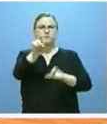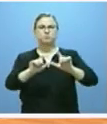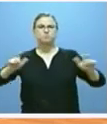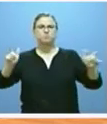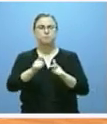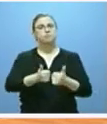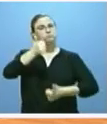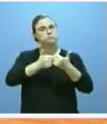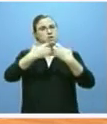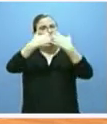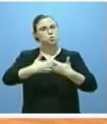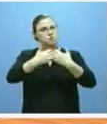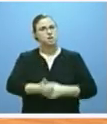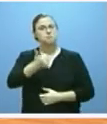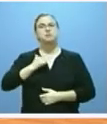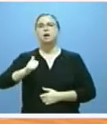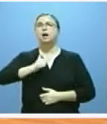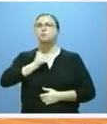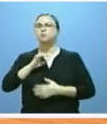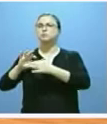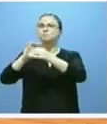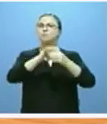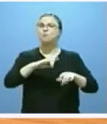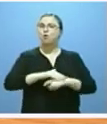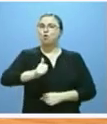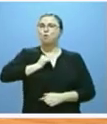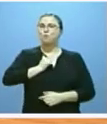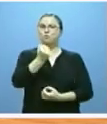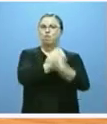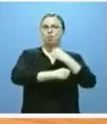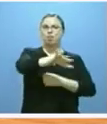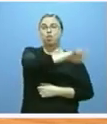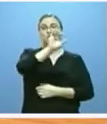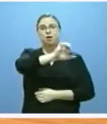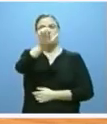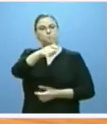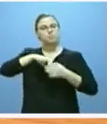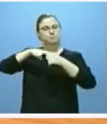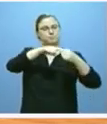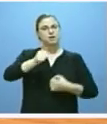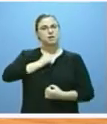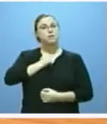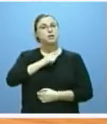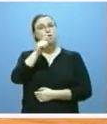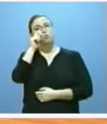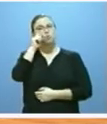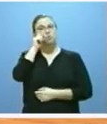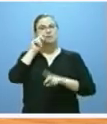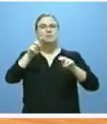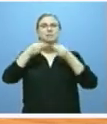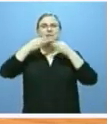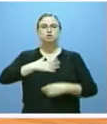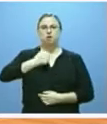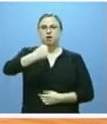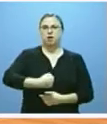competitividad industrial, el aprovechamiento conjunto de las oportunidades financieras de la Unión Europea, el turismo histórico de naturaleza y jacobeo